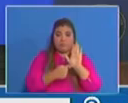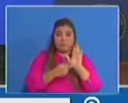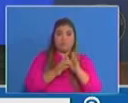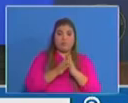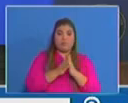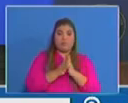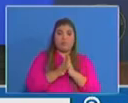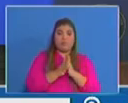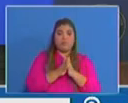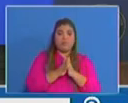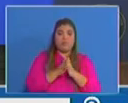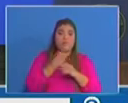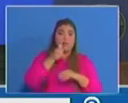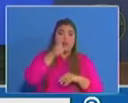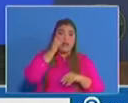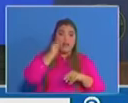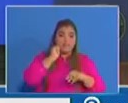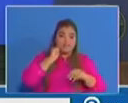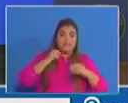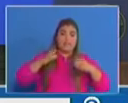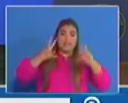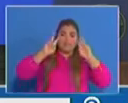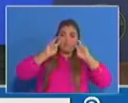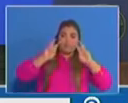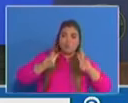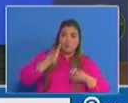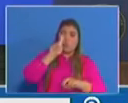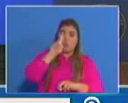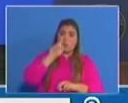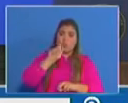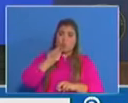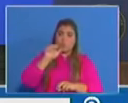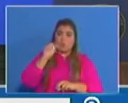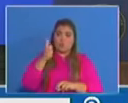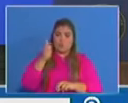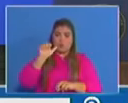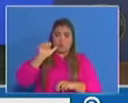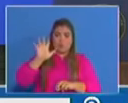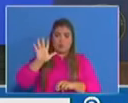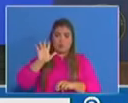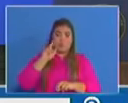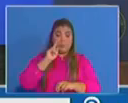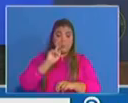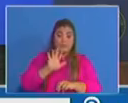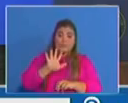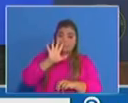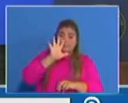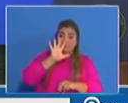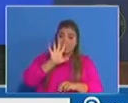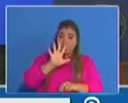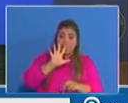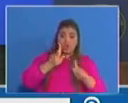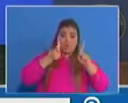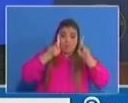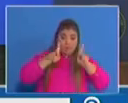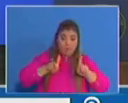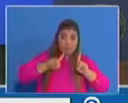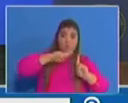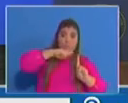fue el reporte que se hizo en 1.15. De cada cinco personas confirmadas con COVID,